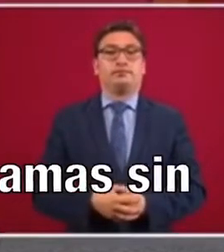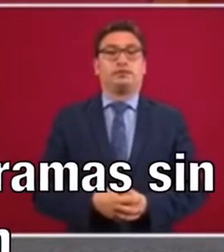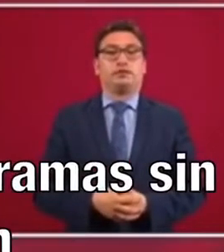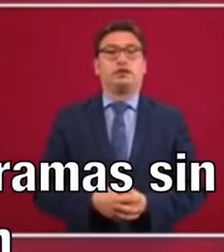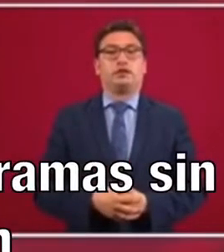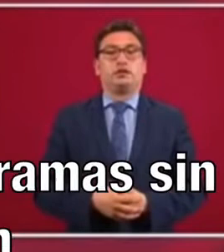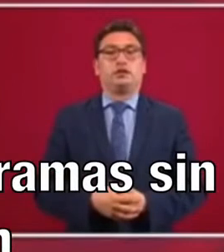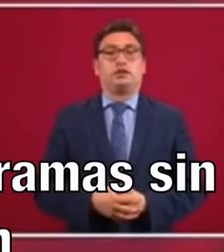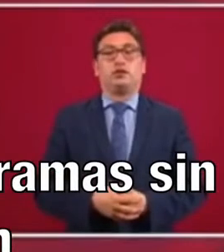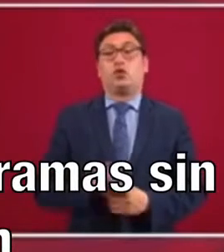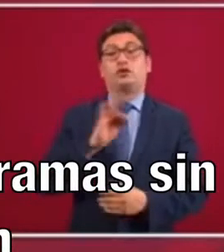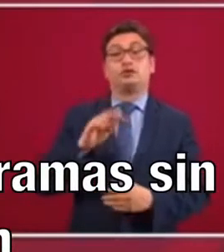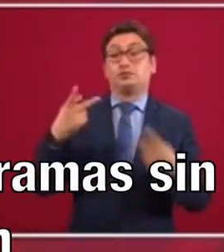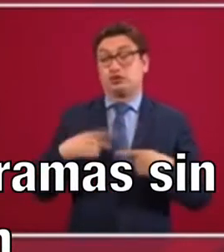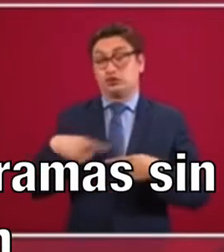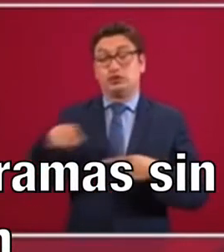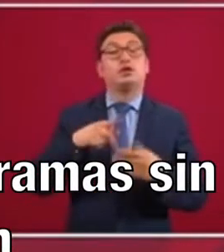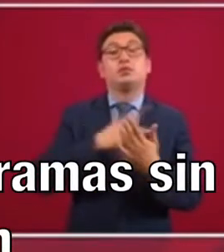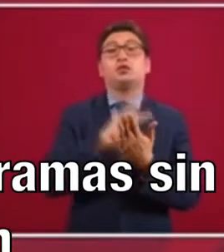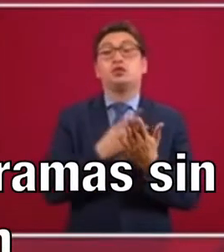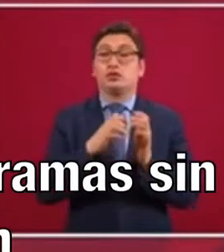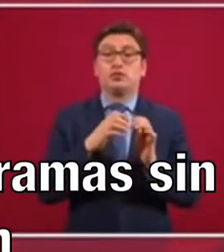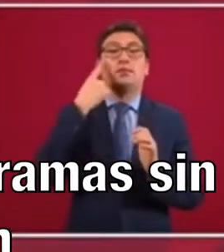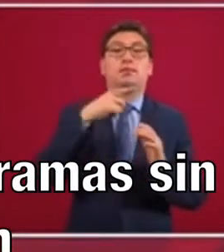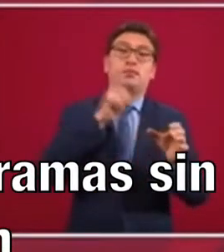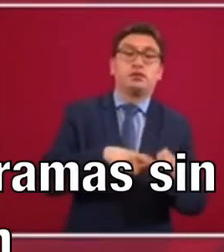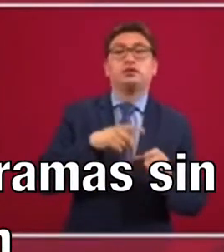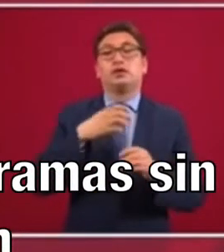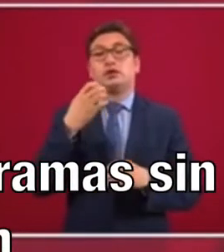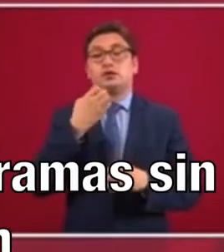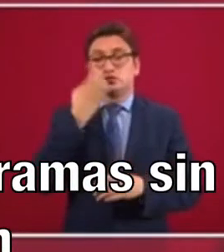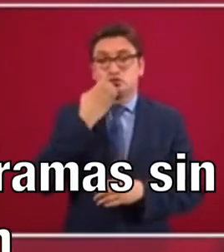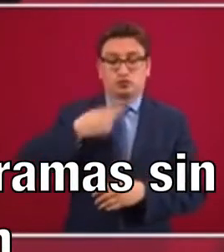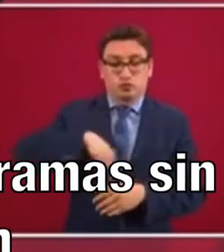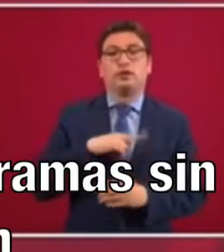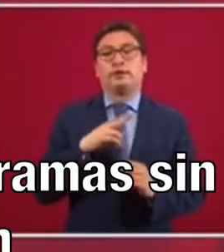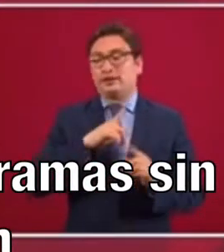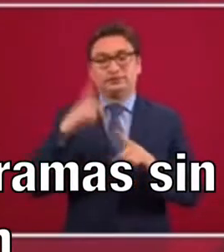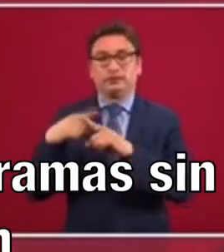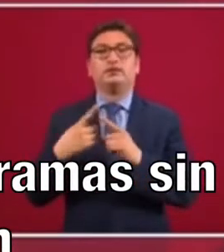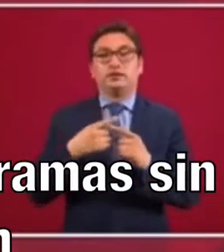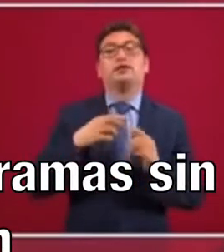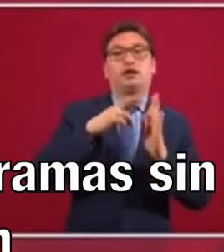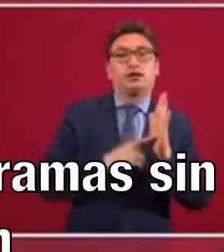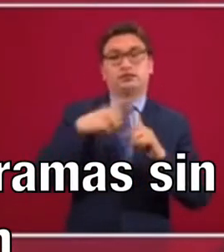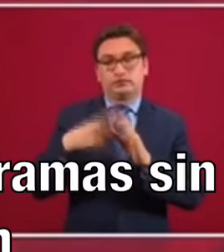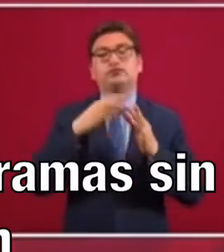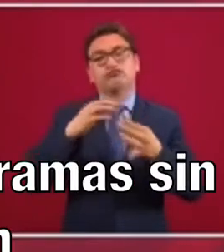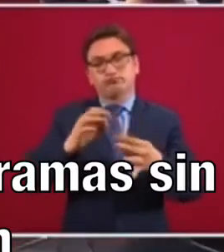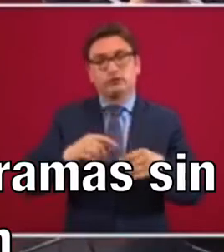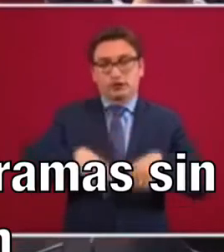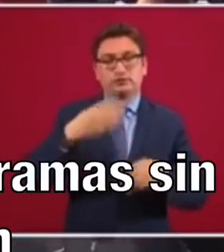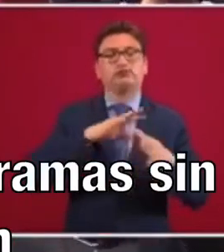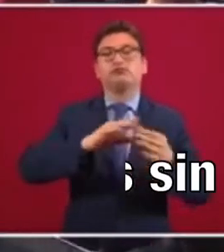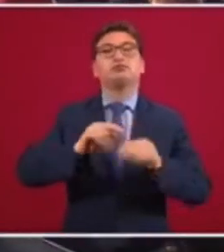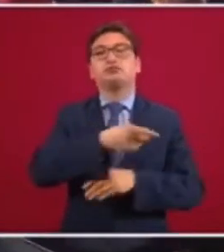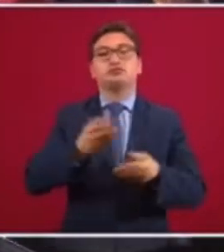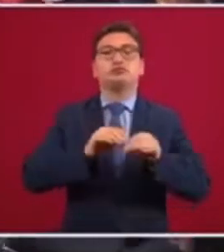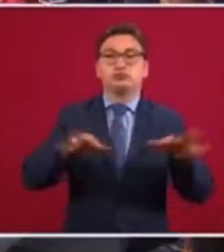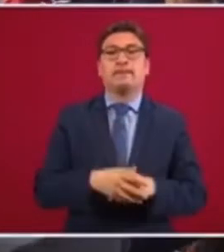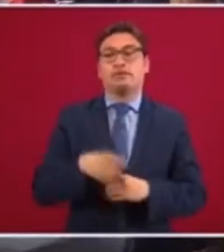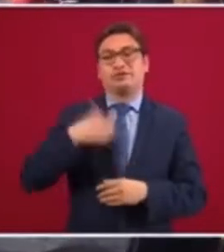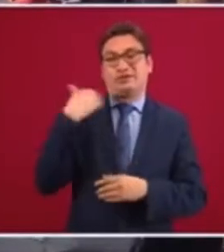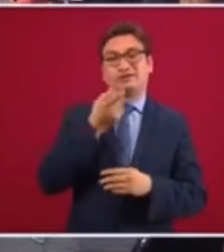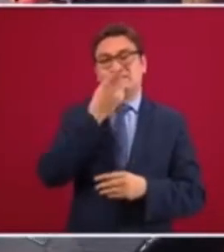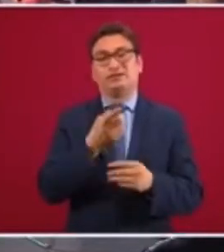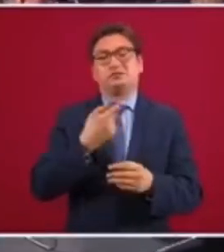El que esté participando en el programa La Escuela Es Nuestra, también es importante que se sepa sobre las reglas. Hablaba yo de que estamos